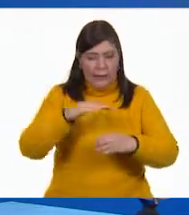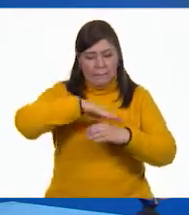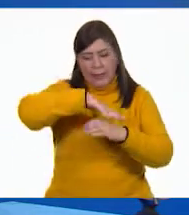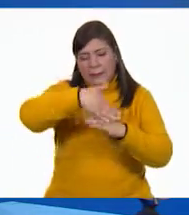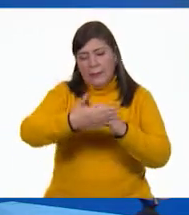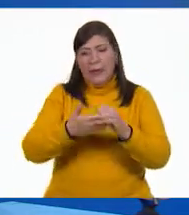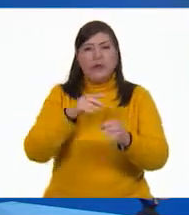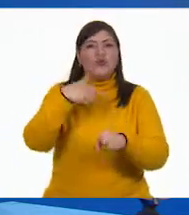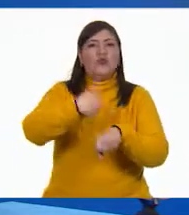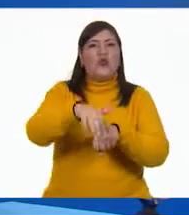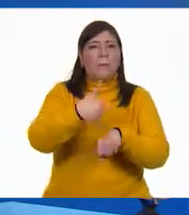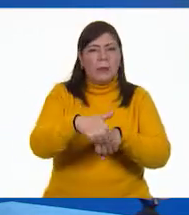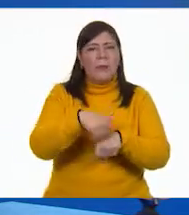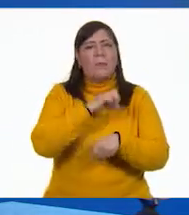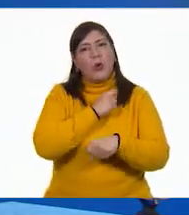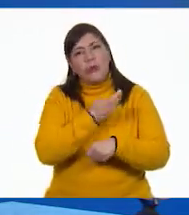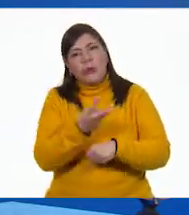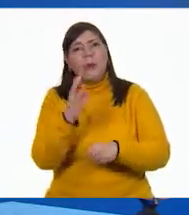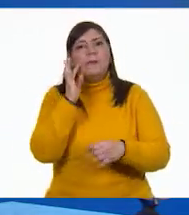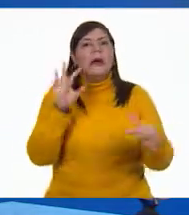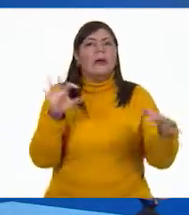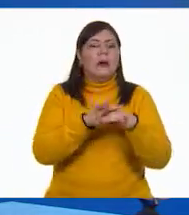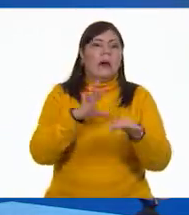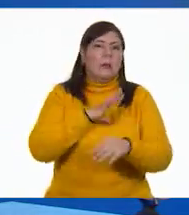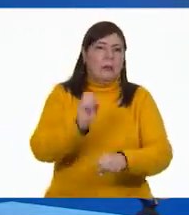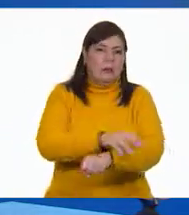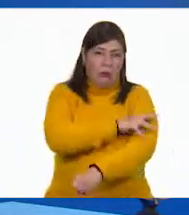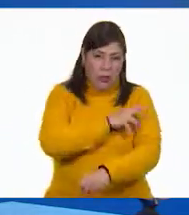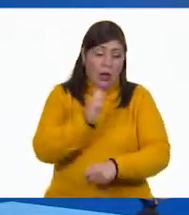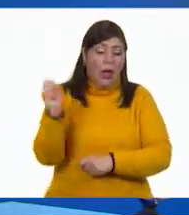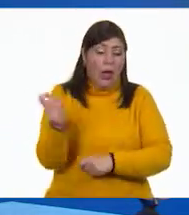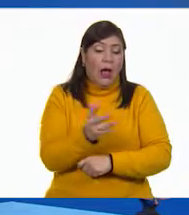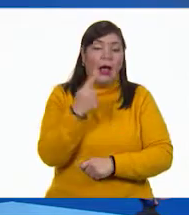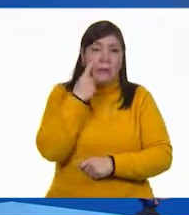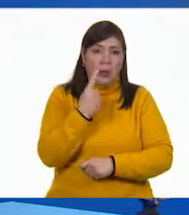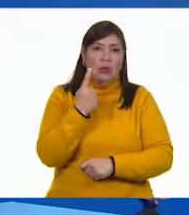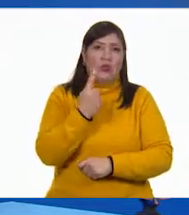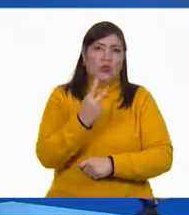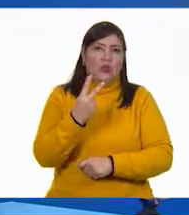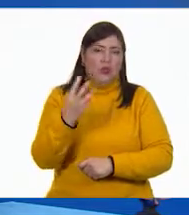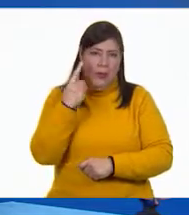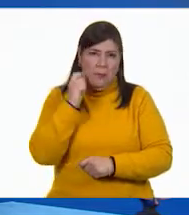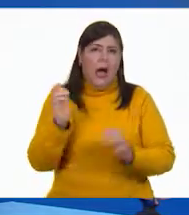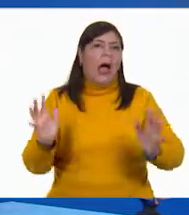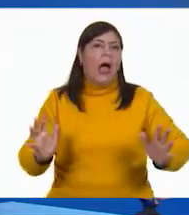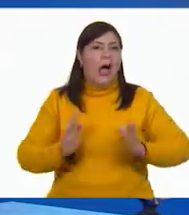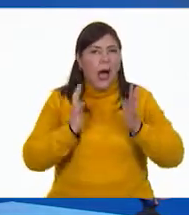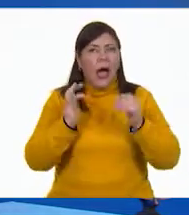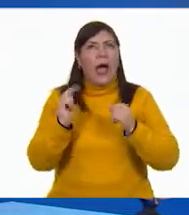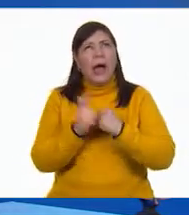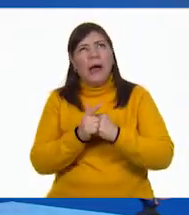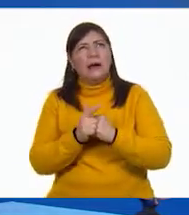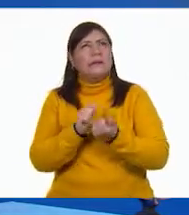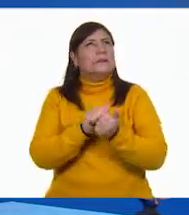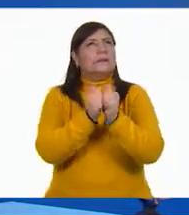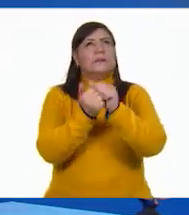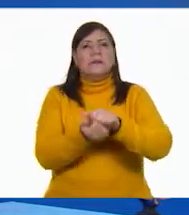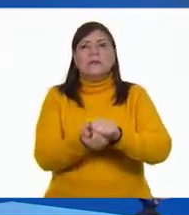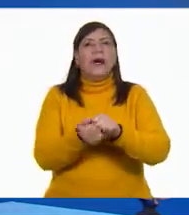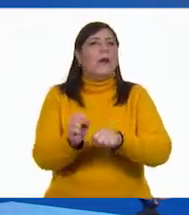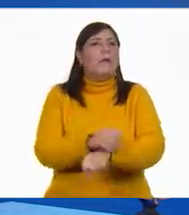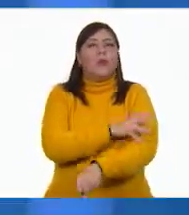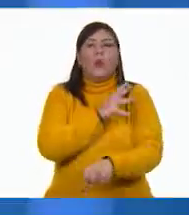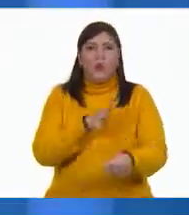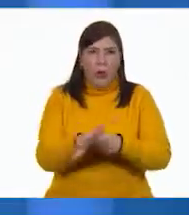cada número una emoción. Cada quien lo tira y tiene que contar una vez que alguna sorpresa se haya convertido en una emoción que le tocó.